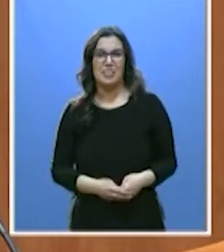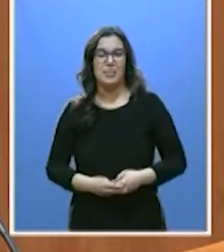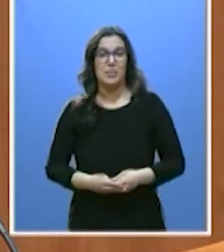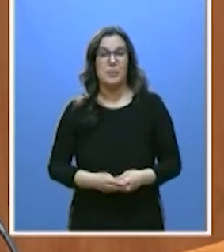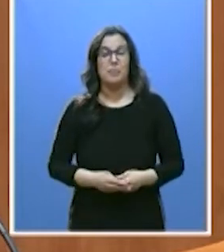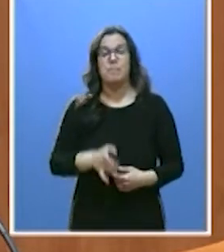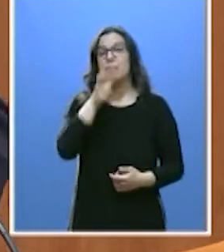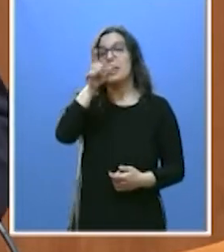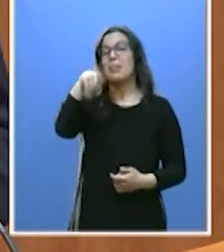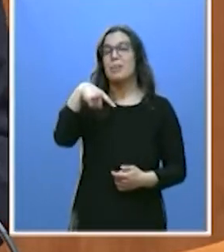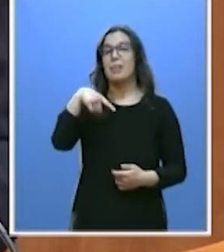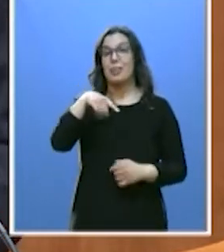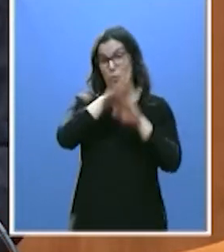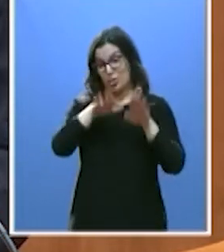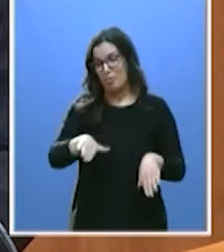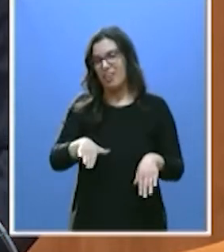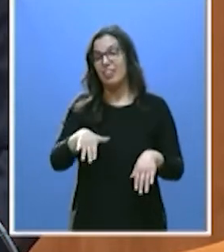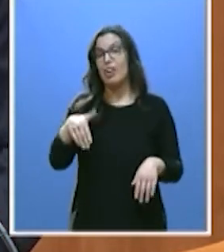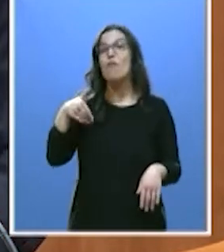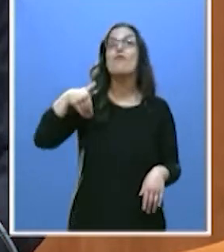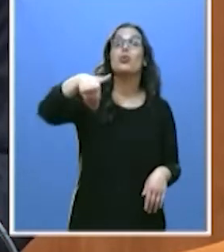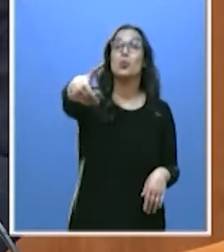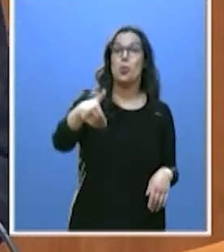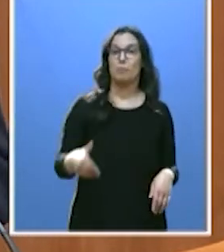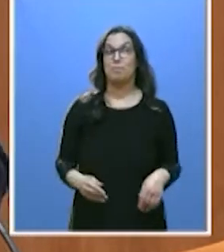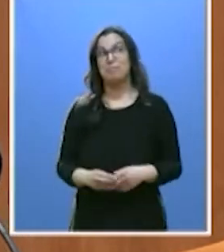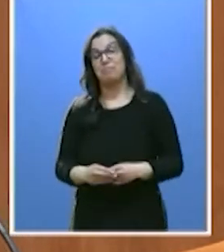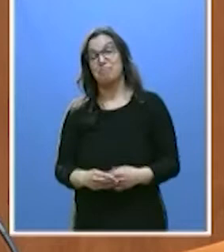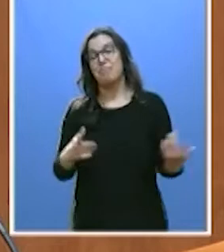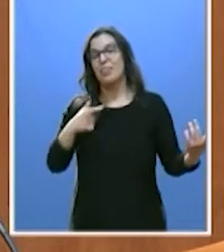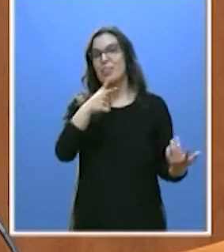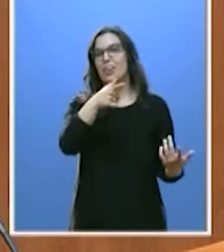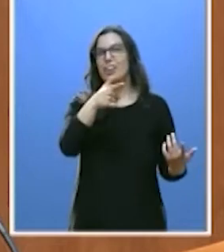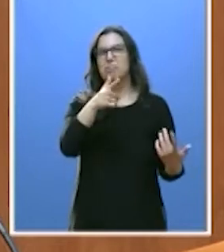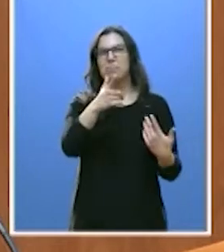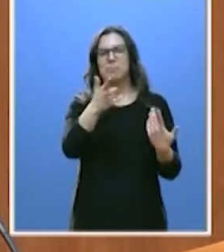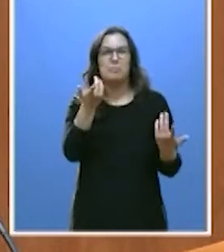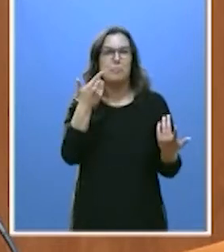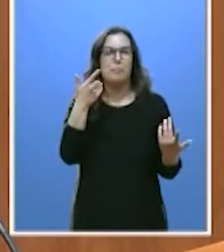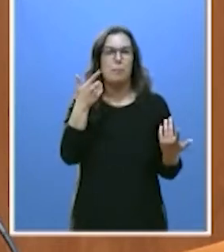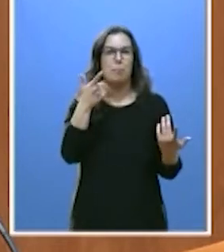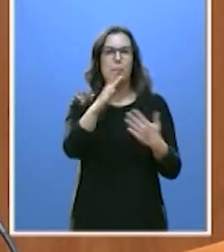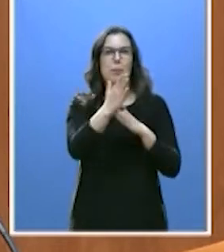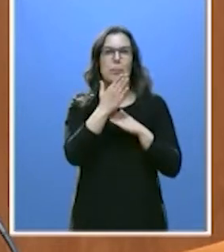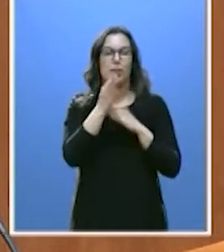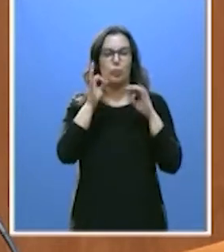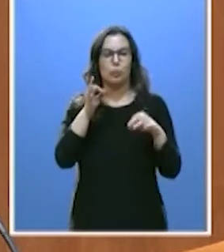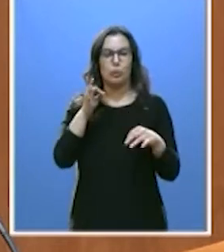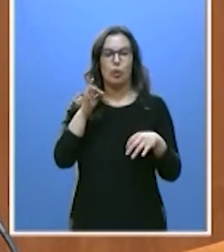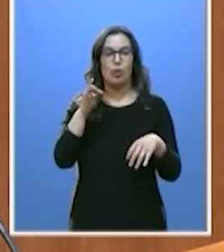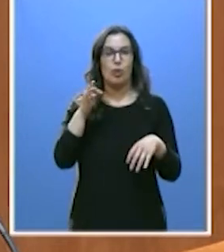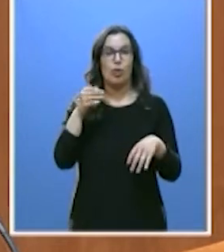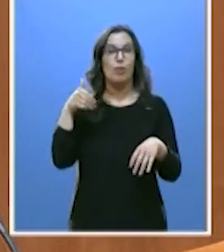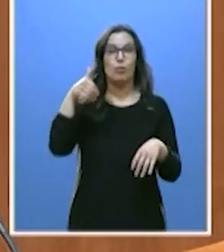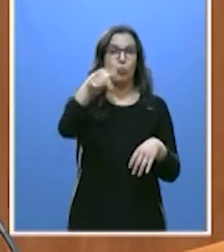futuro. Esa es la última palabra. Ustedes vienen aquí con una palabra que es justo, la que usted no tiene,